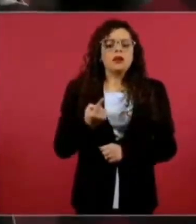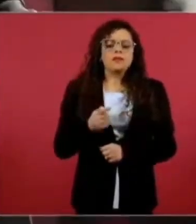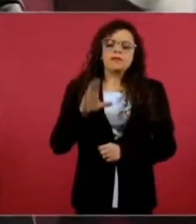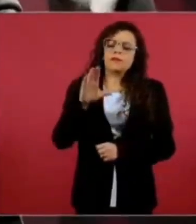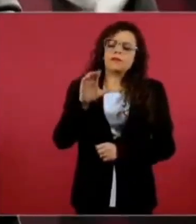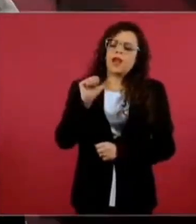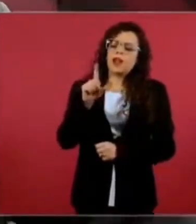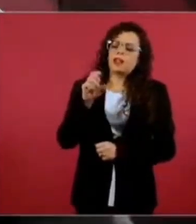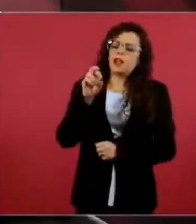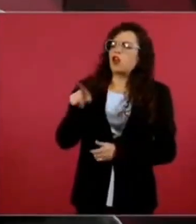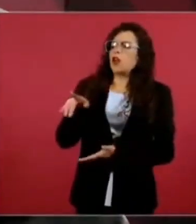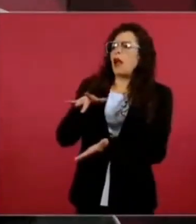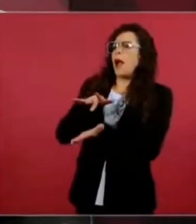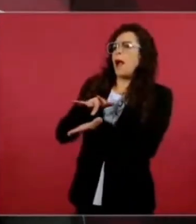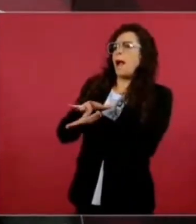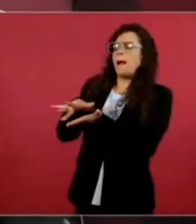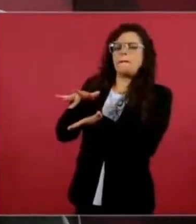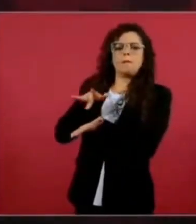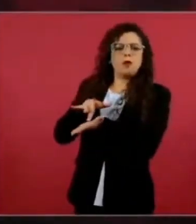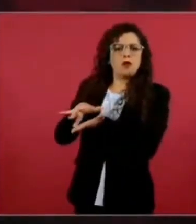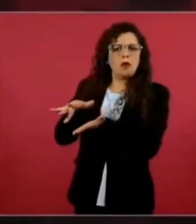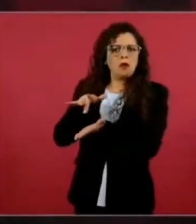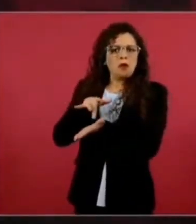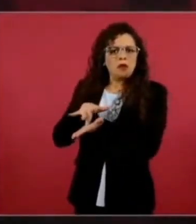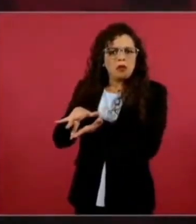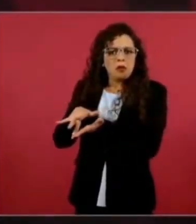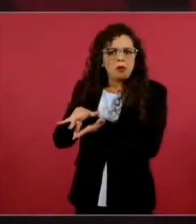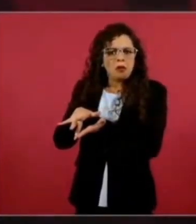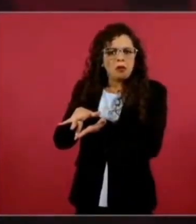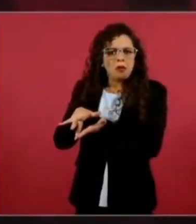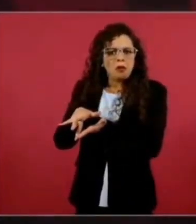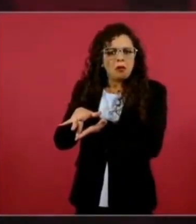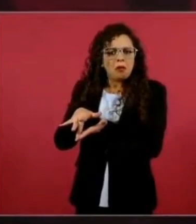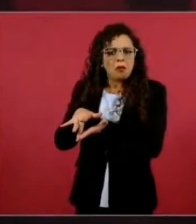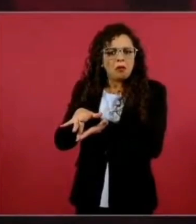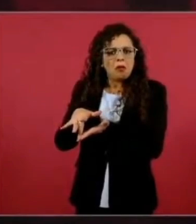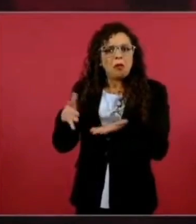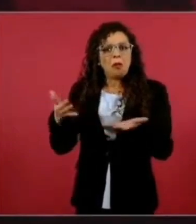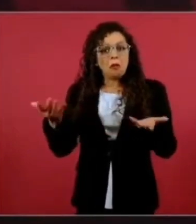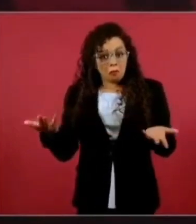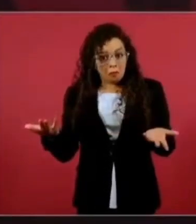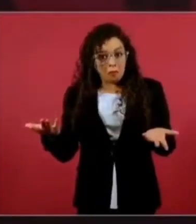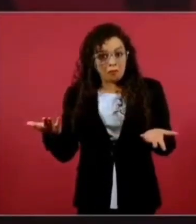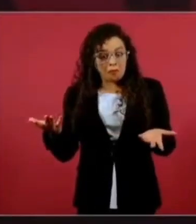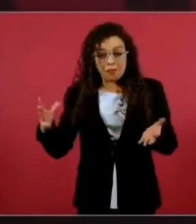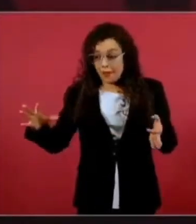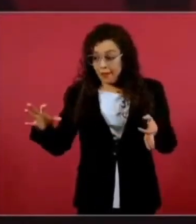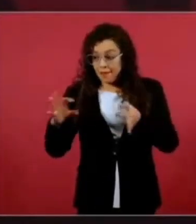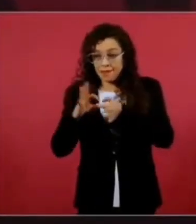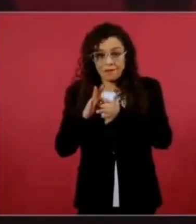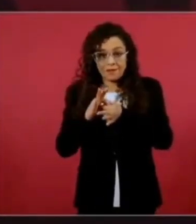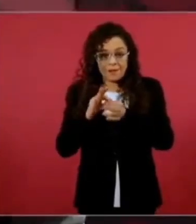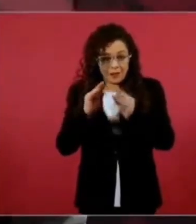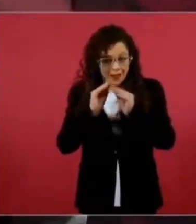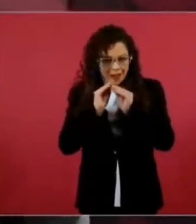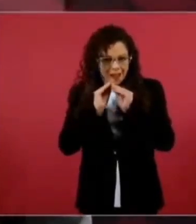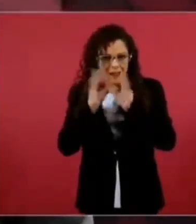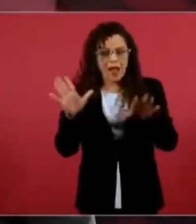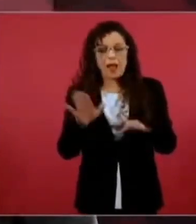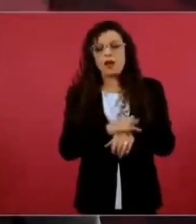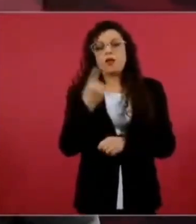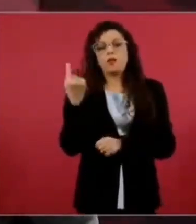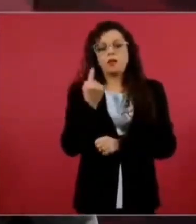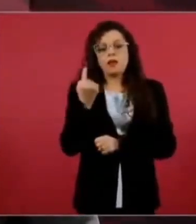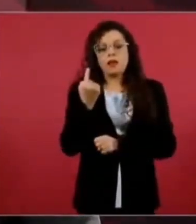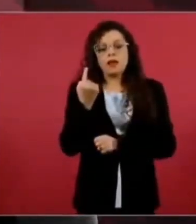grado de que Calderón termina y se va de presidente del consejo de administración de una empresa